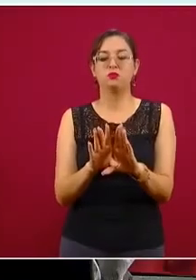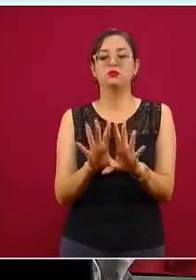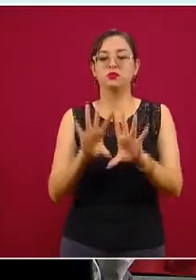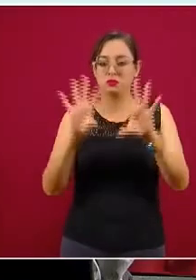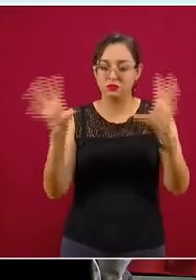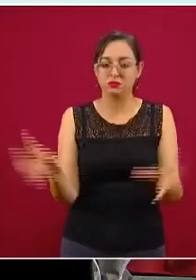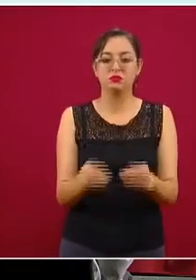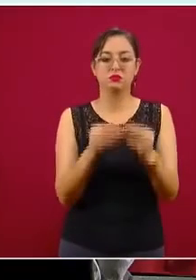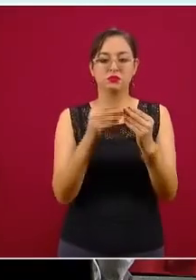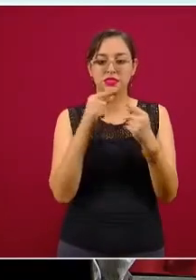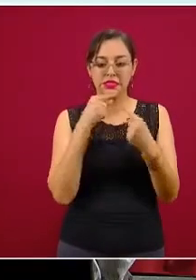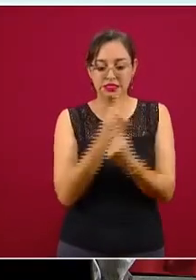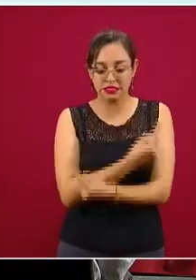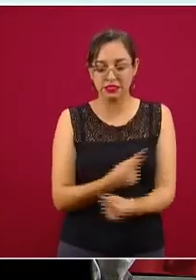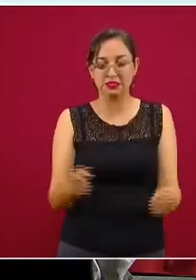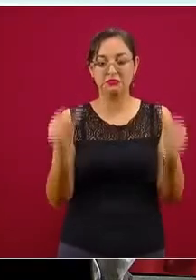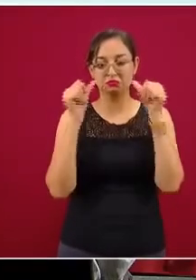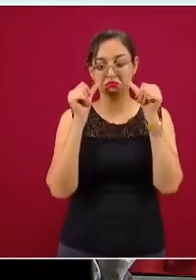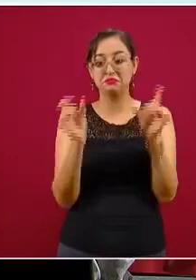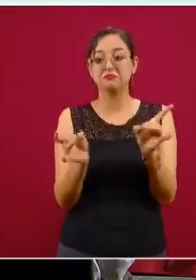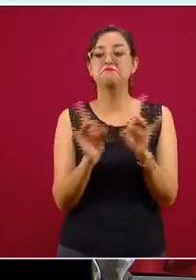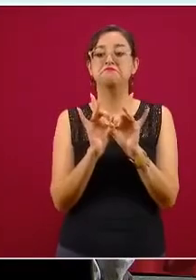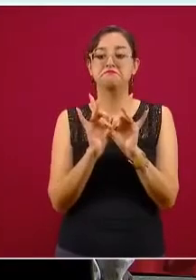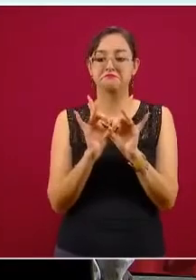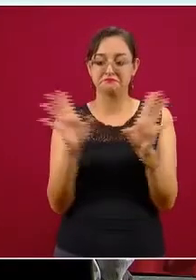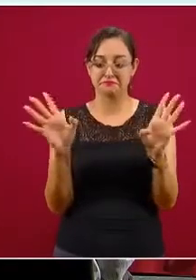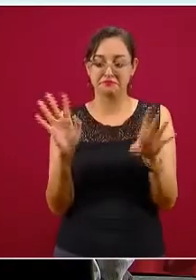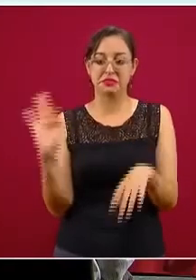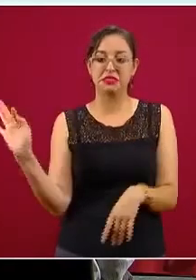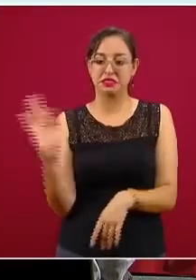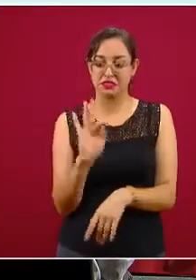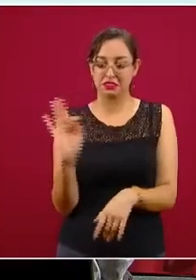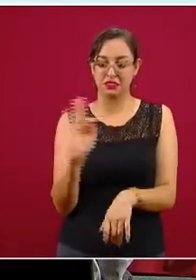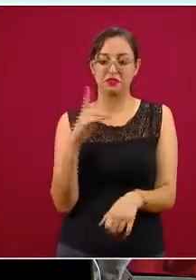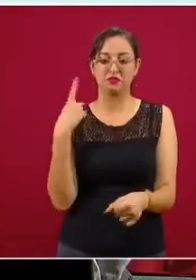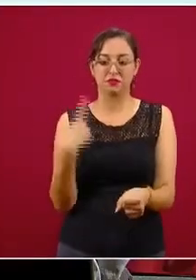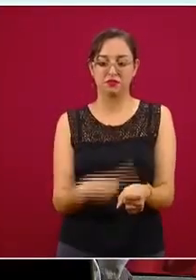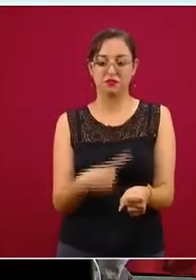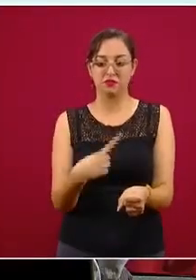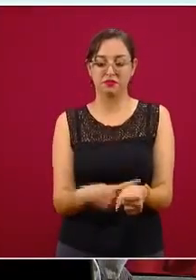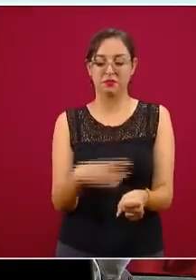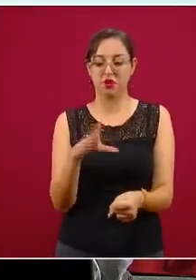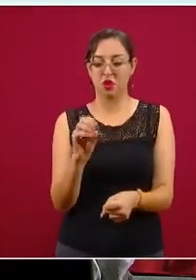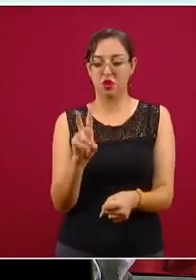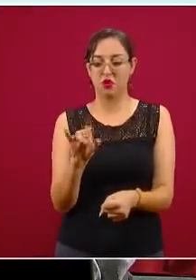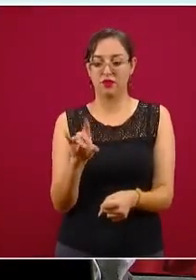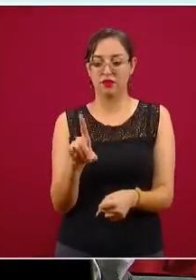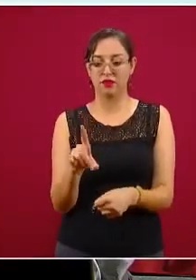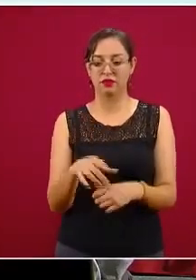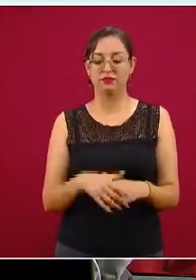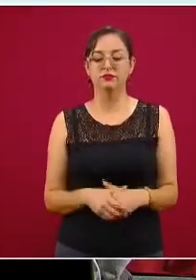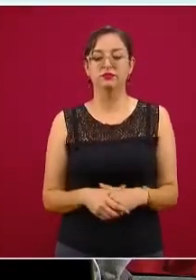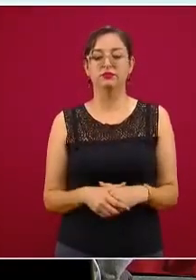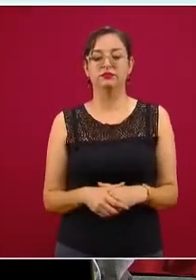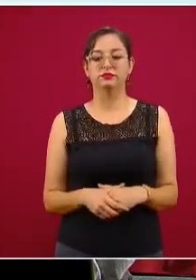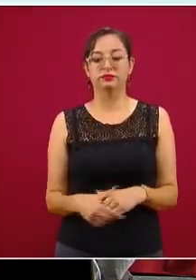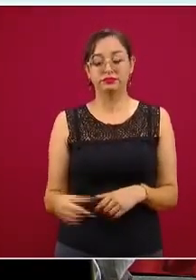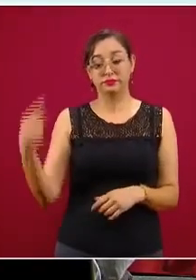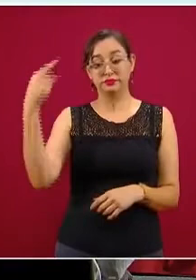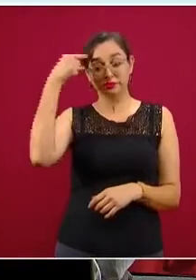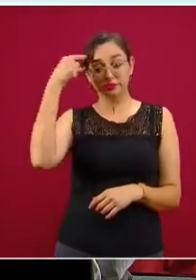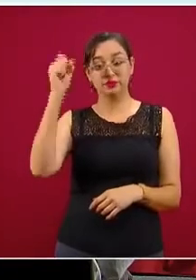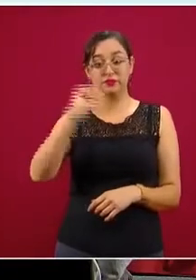integral a estos niños si es que tienen que ser hospitalizados por COVID. La salud mental